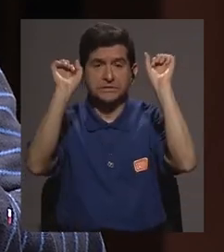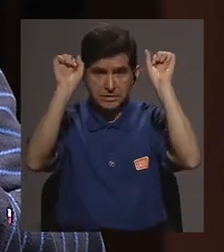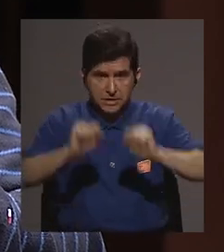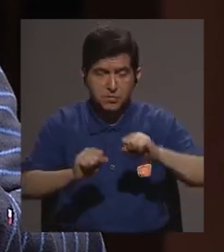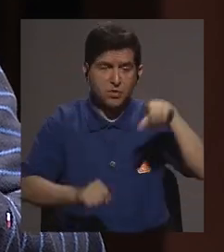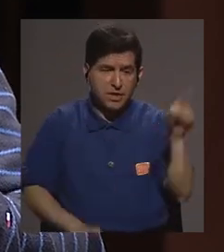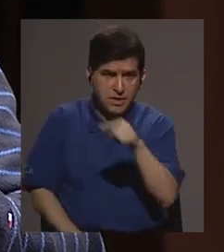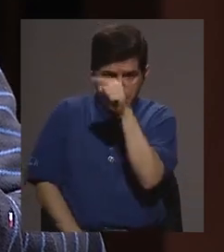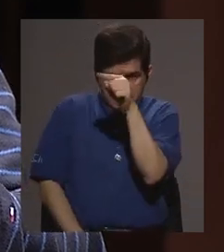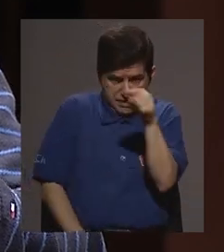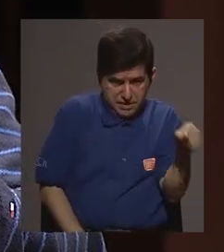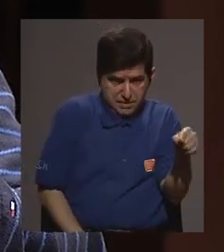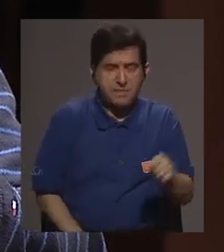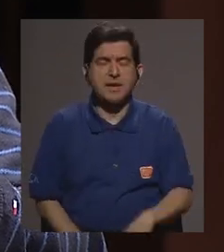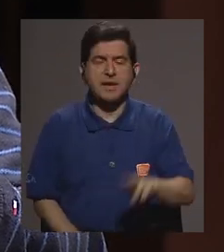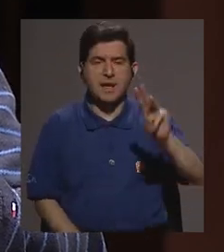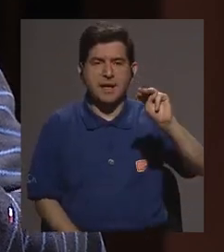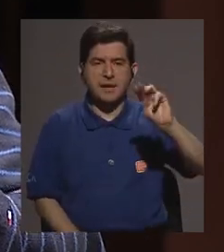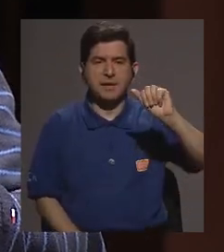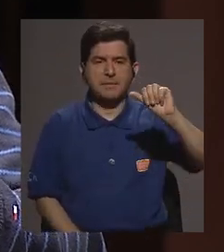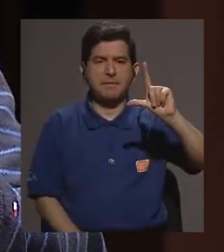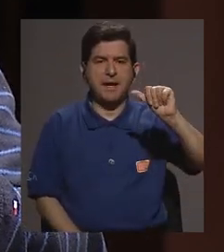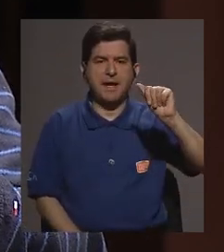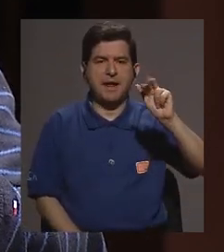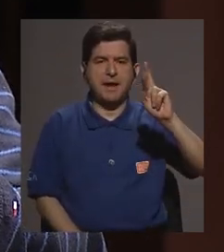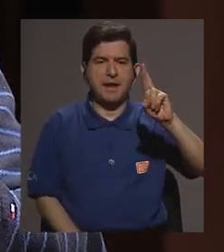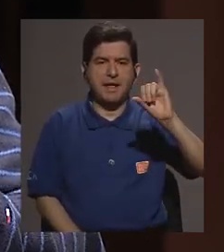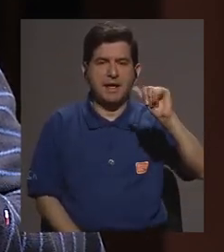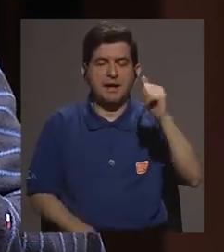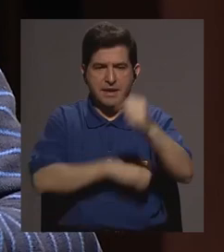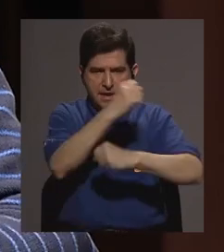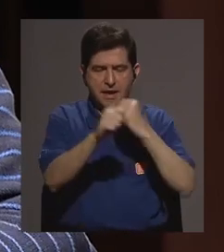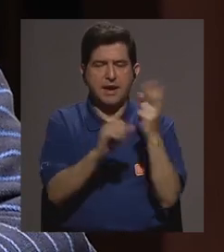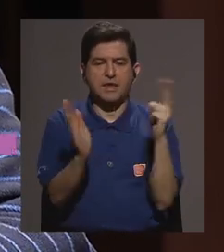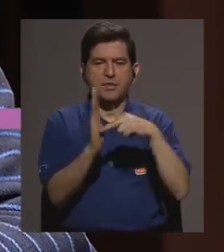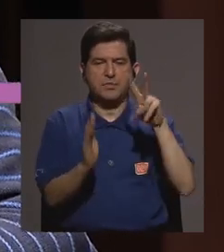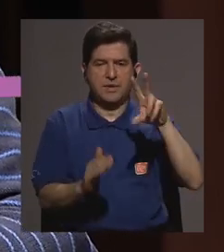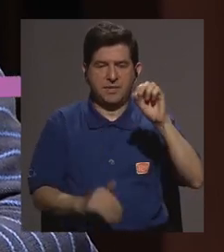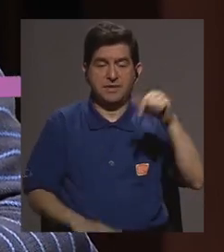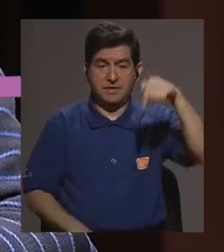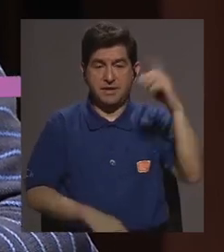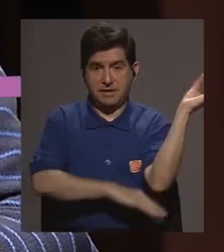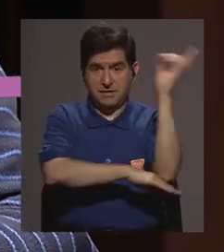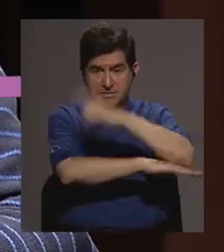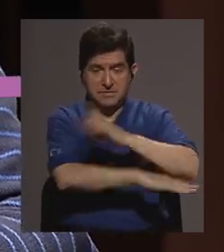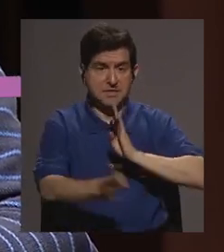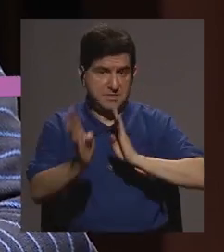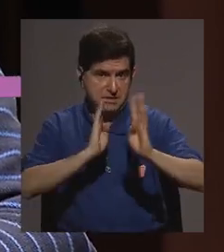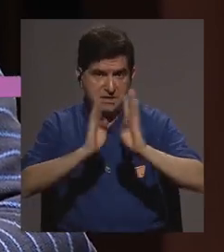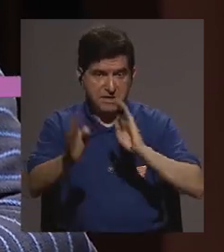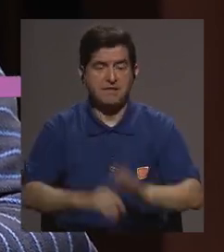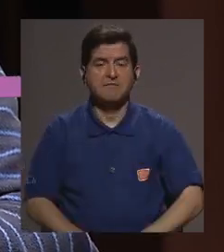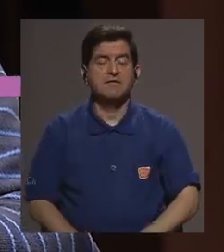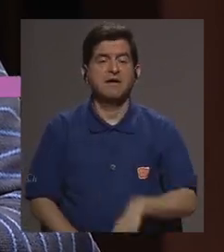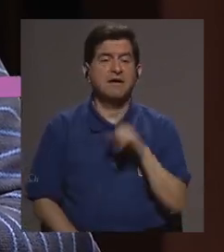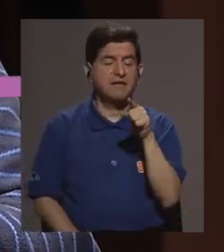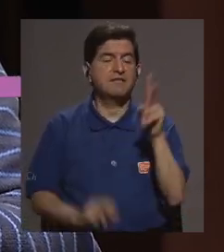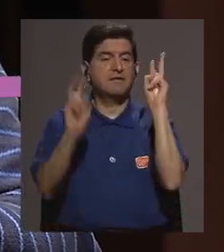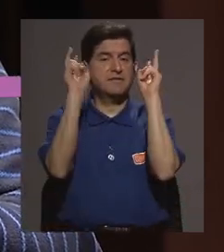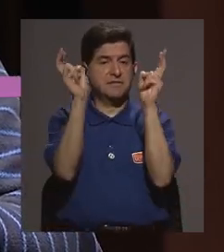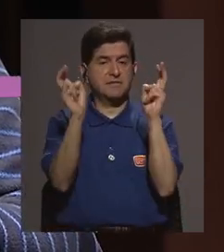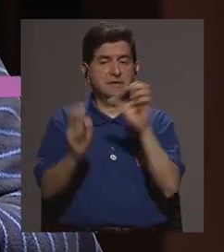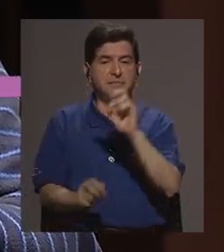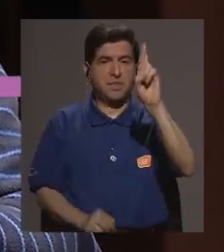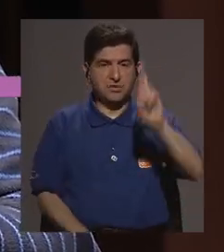para poder erradicar la malaria para el año 2020 Es por esto que el día de hoy vamos a conversar acerca